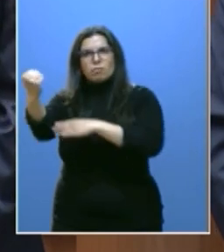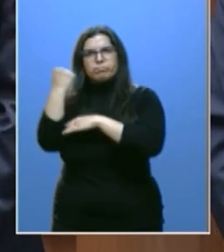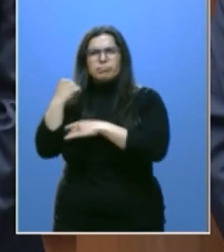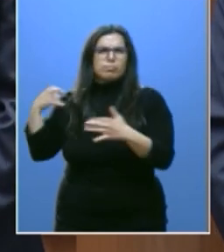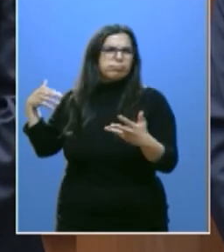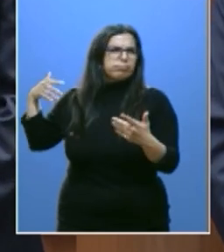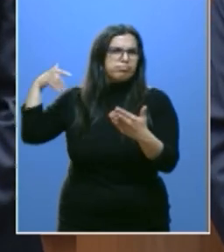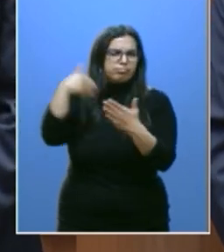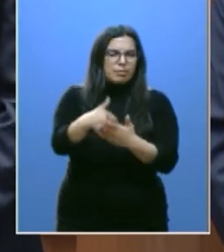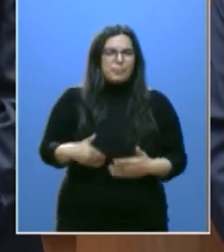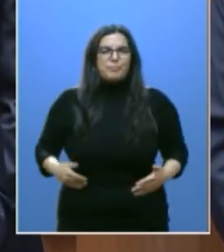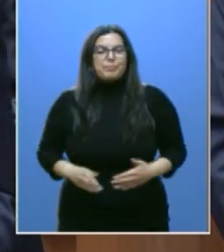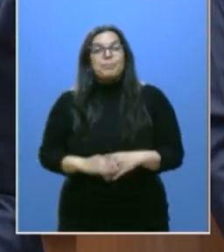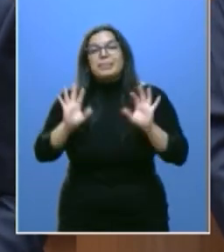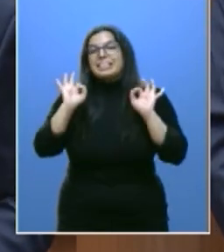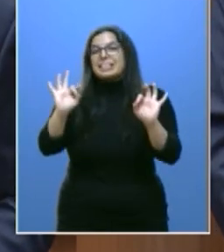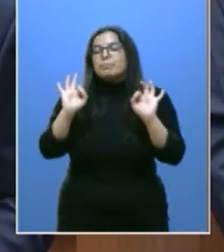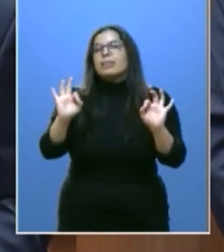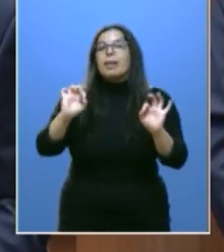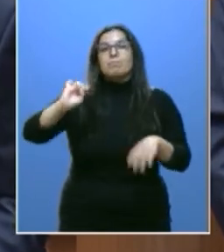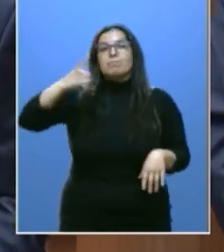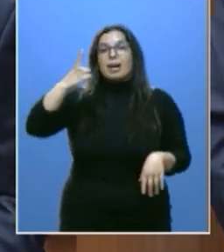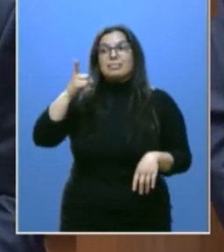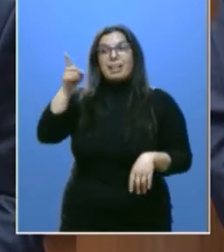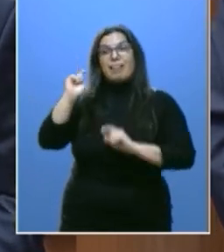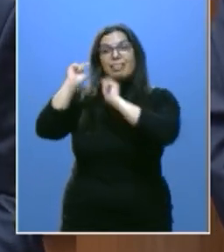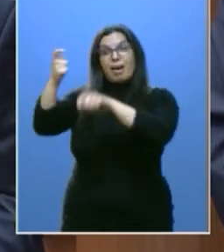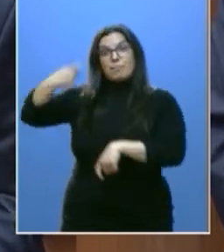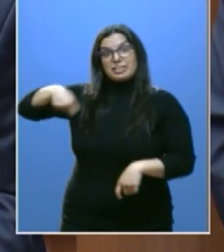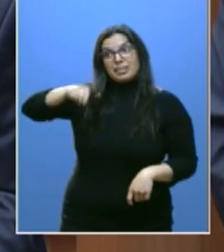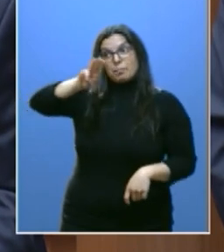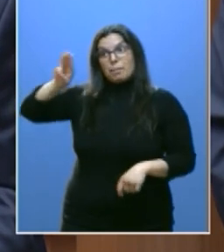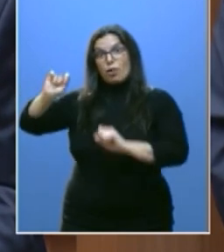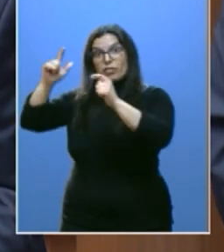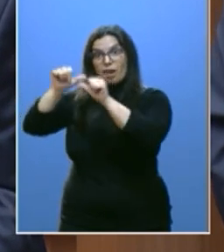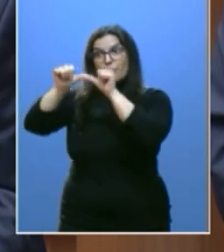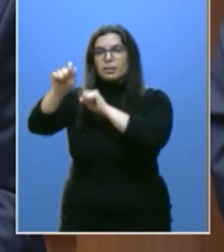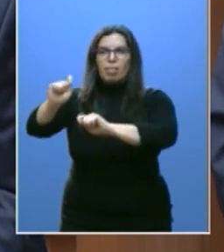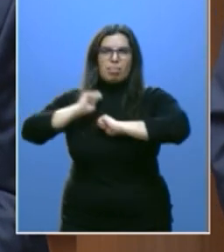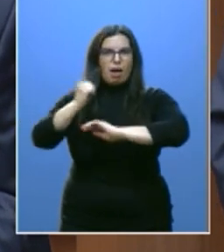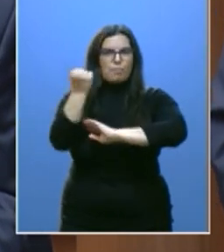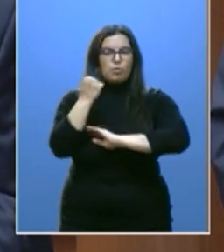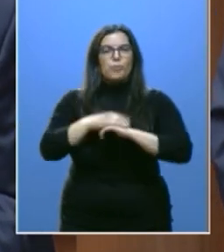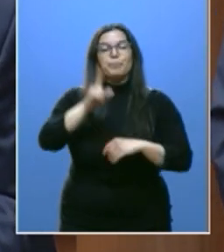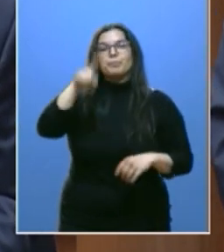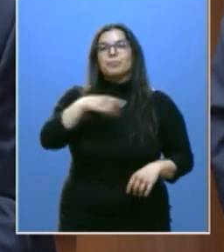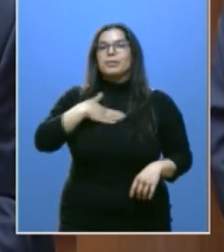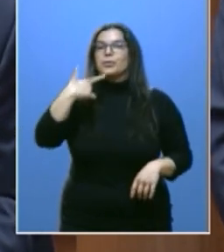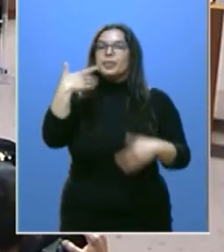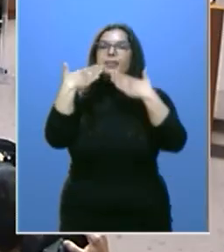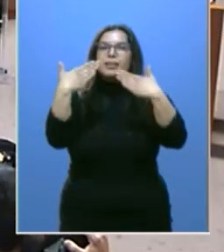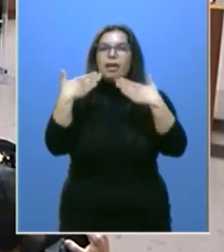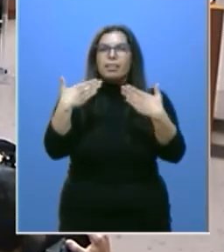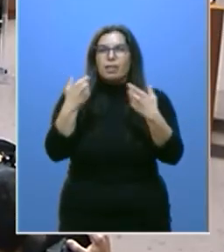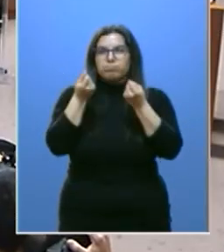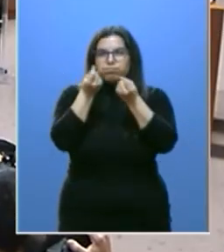hace muchos años, pero especialmente desde que es presidente del partido. Quiero agradecer también la presencia numerosa